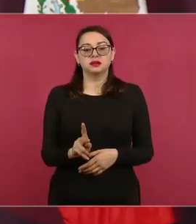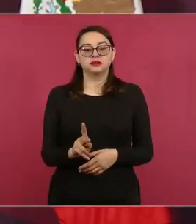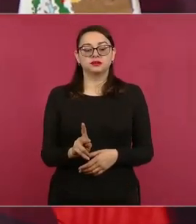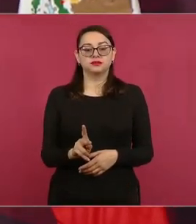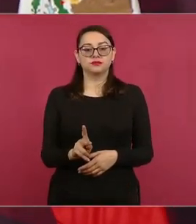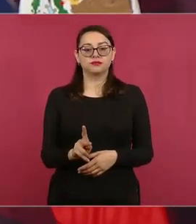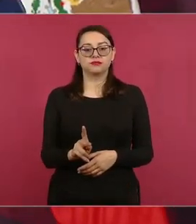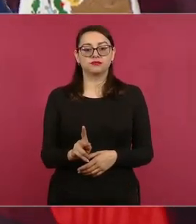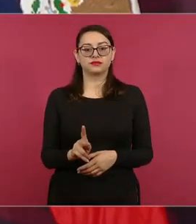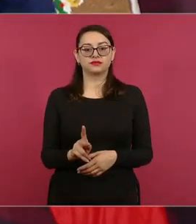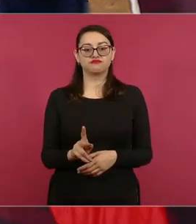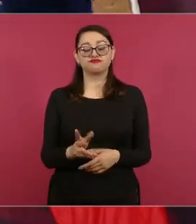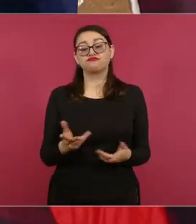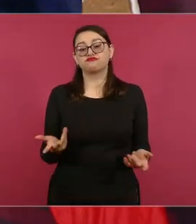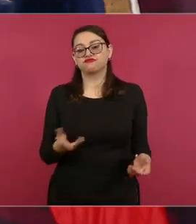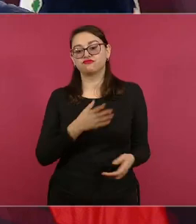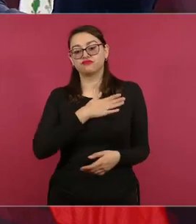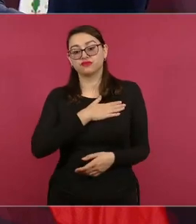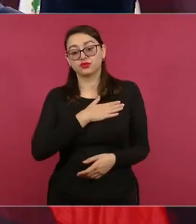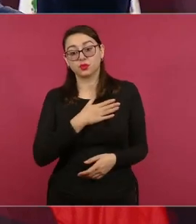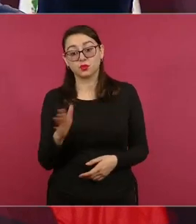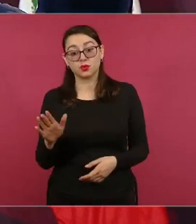el control de los medios.